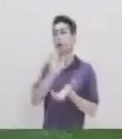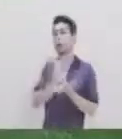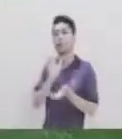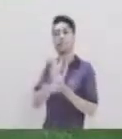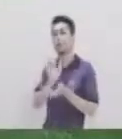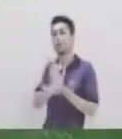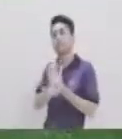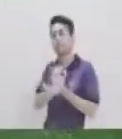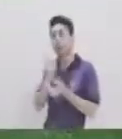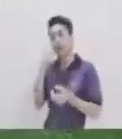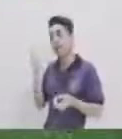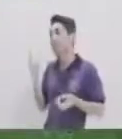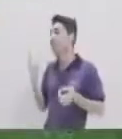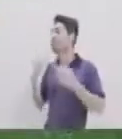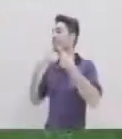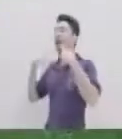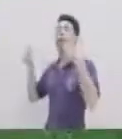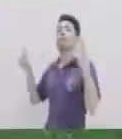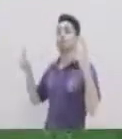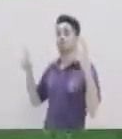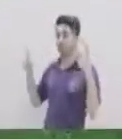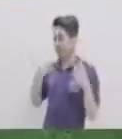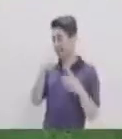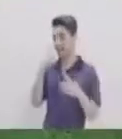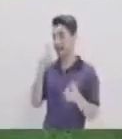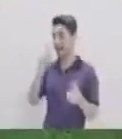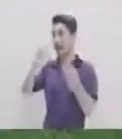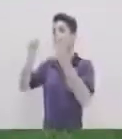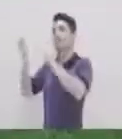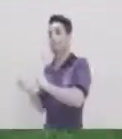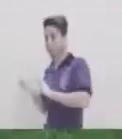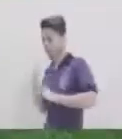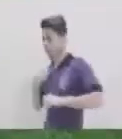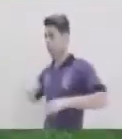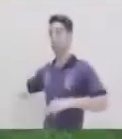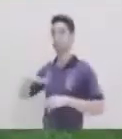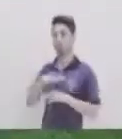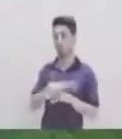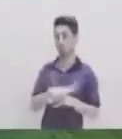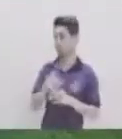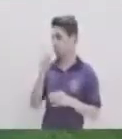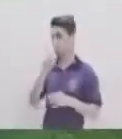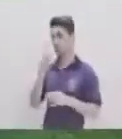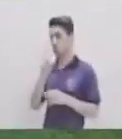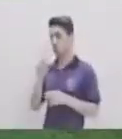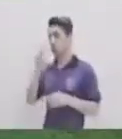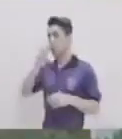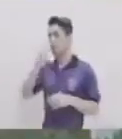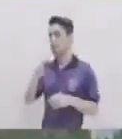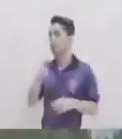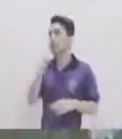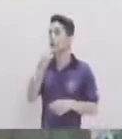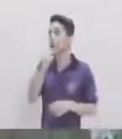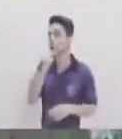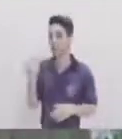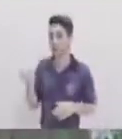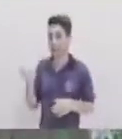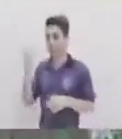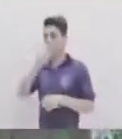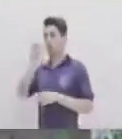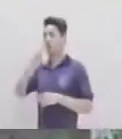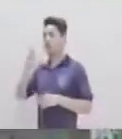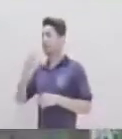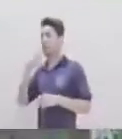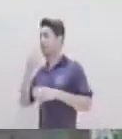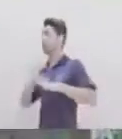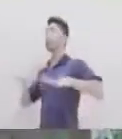estar en una Plataforma Famosa Para hacer cambios Importantes En tu entorno No necesitas Un micrófono No